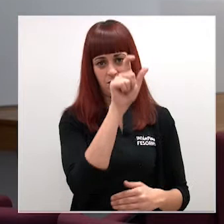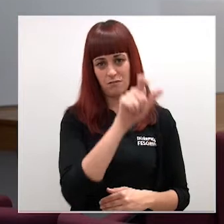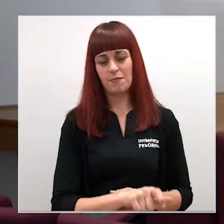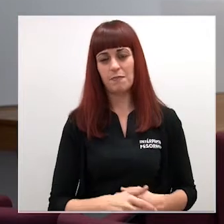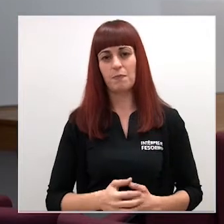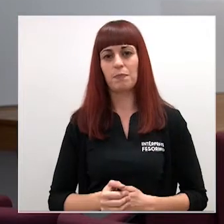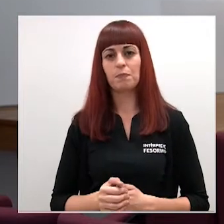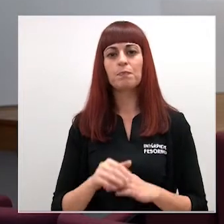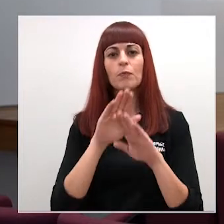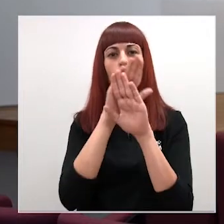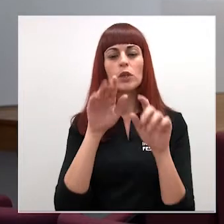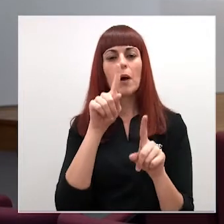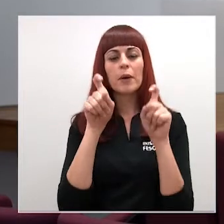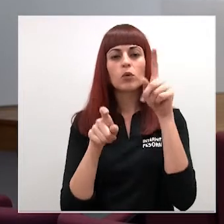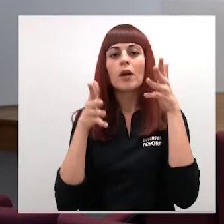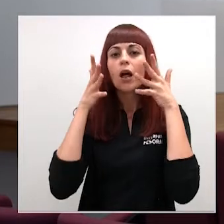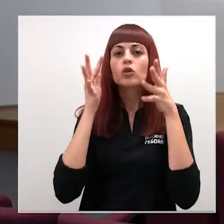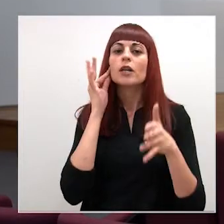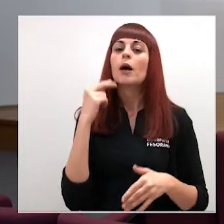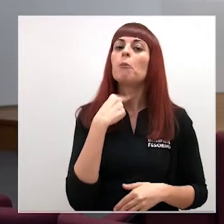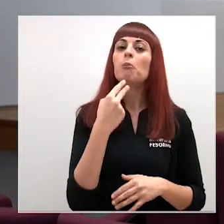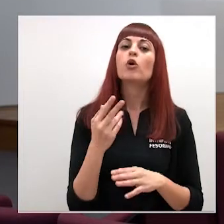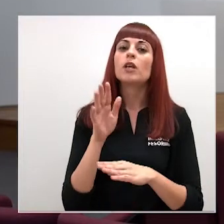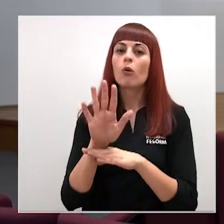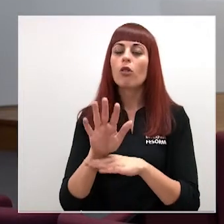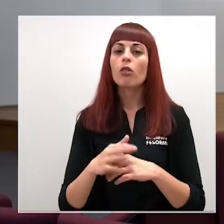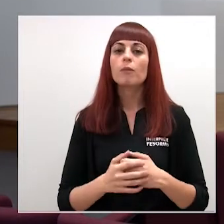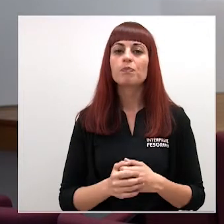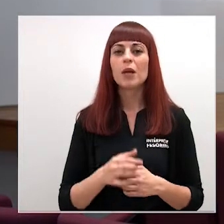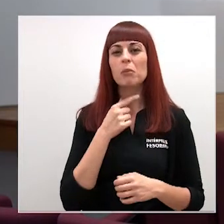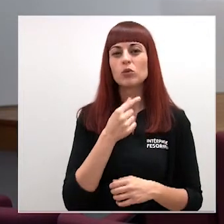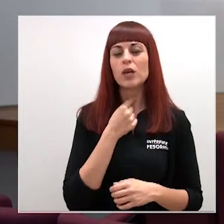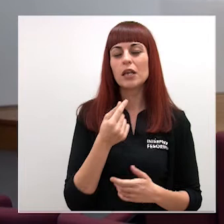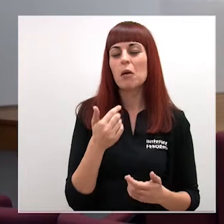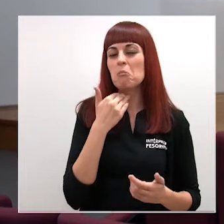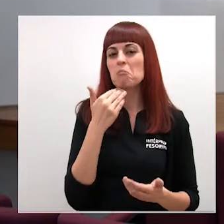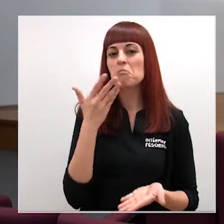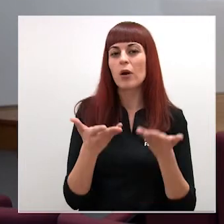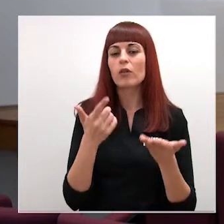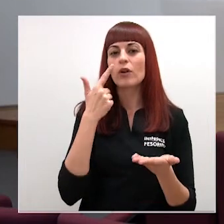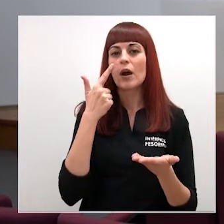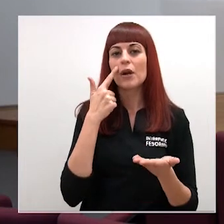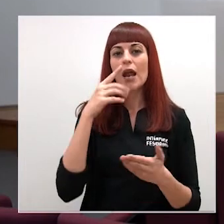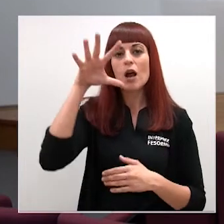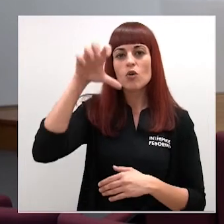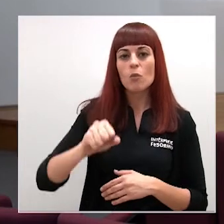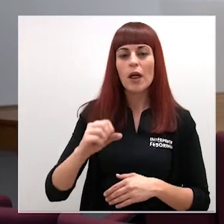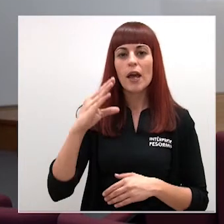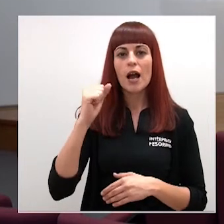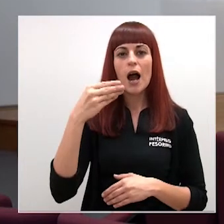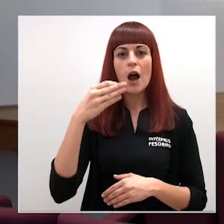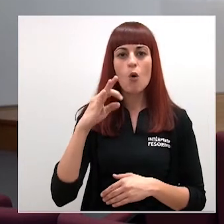Una última cuestión para la consejera portavoz me gustaría pedirle una valoración sobre la compra de cabo COPE por parte de